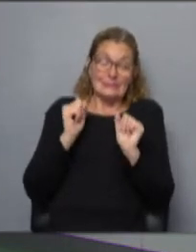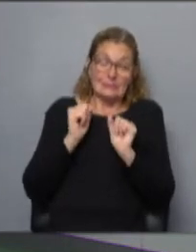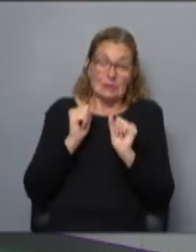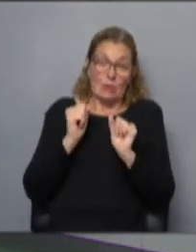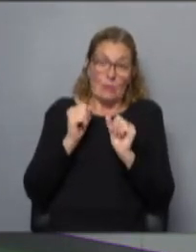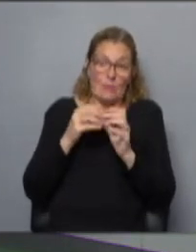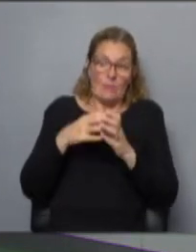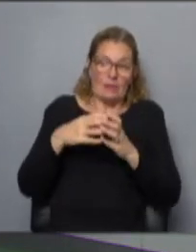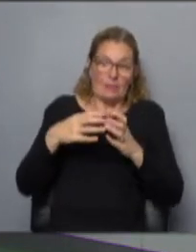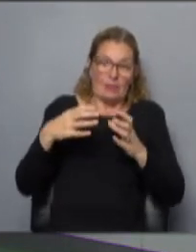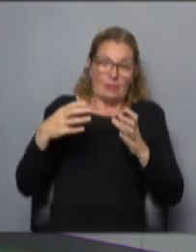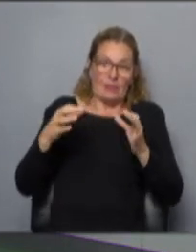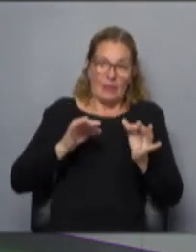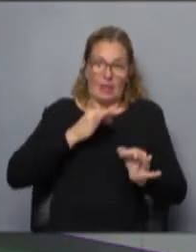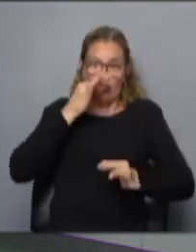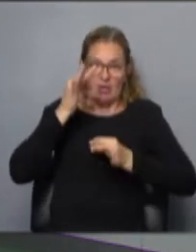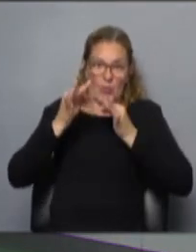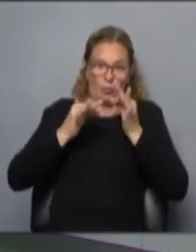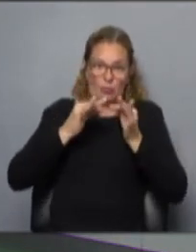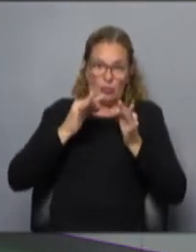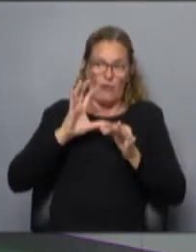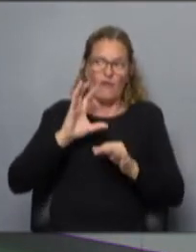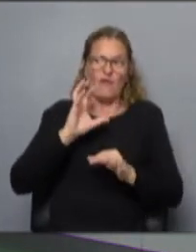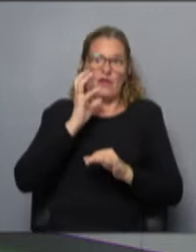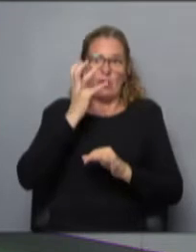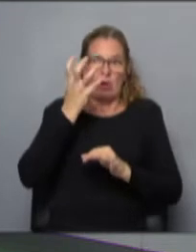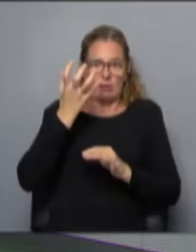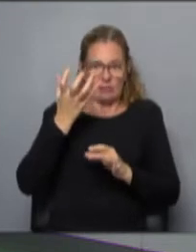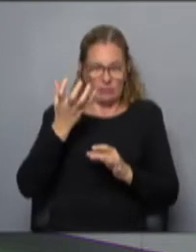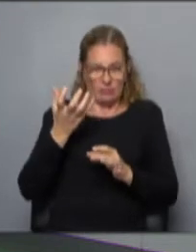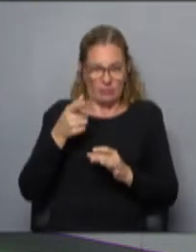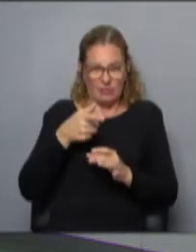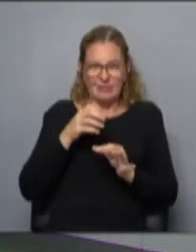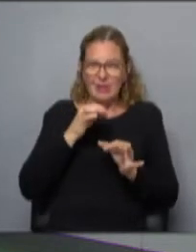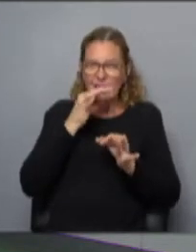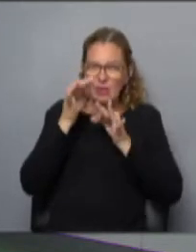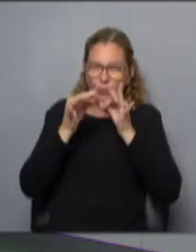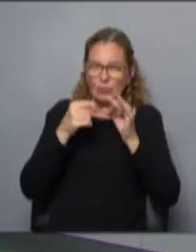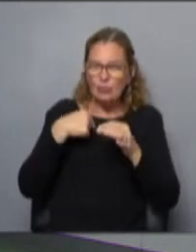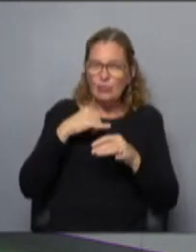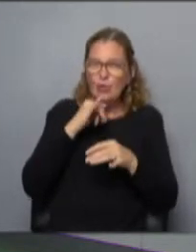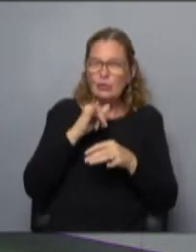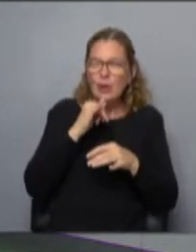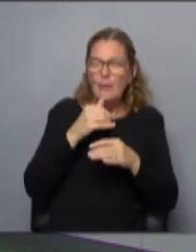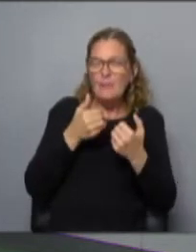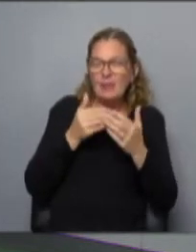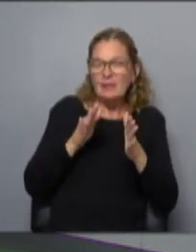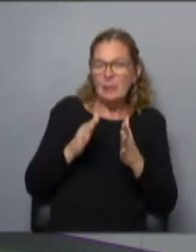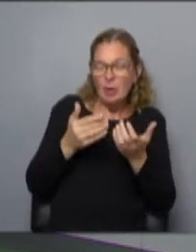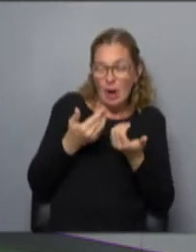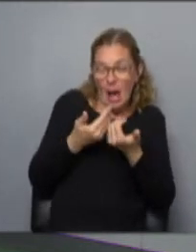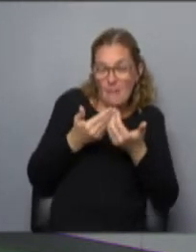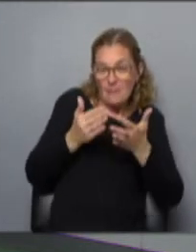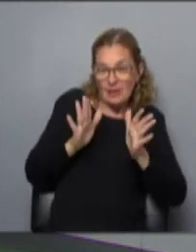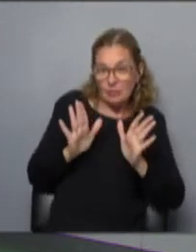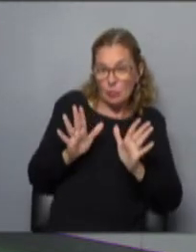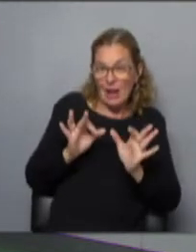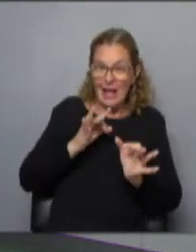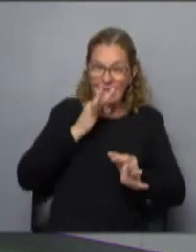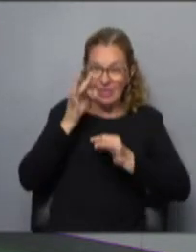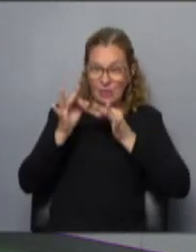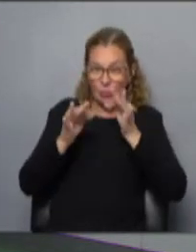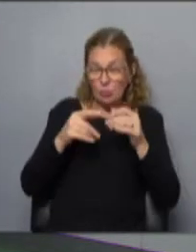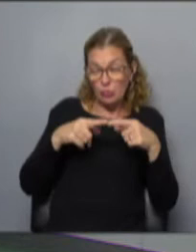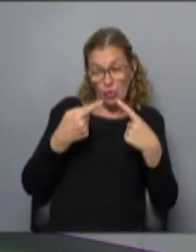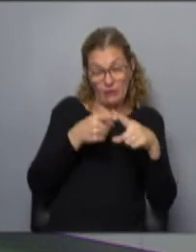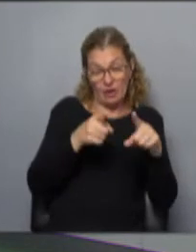crecimiento de discursos violentos. Porque este discurso de él, que yo contaba al principio, que implica la apertura a discursos de